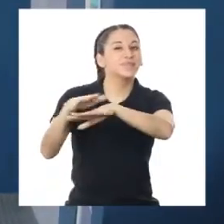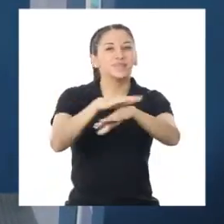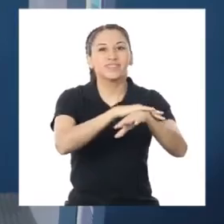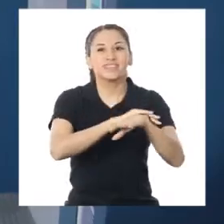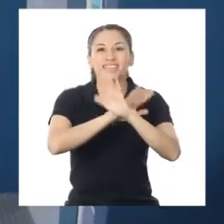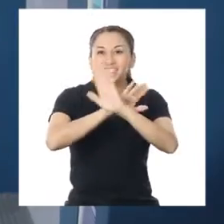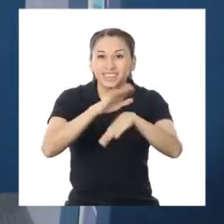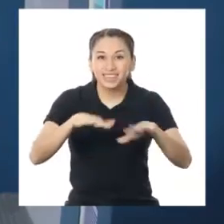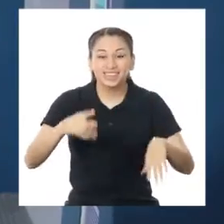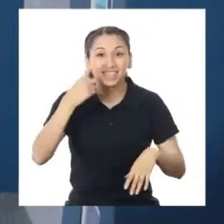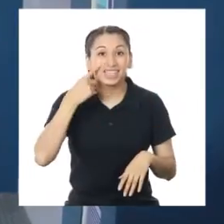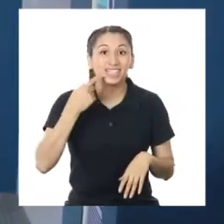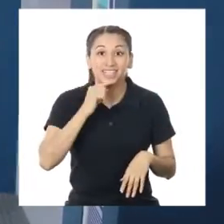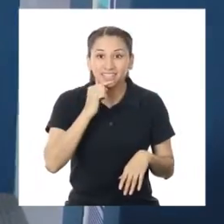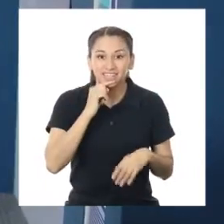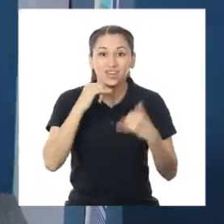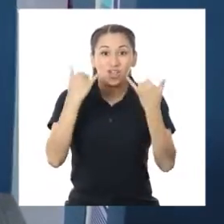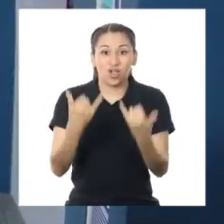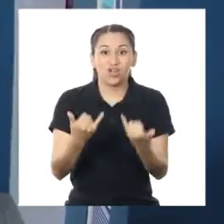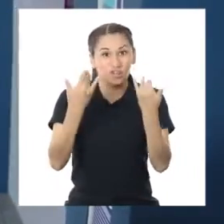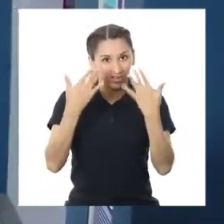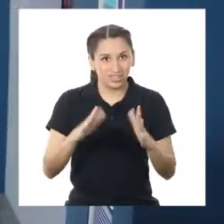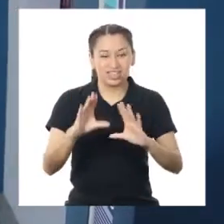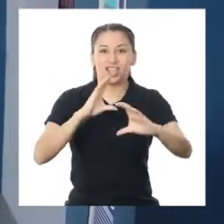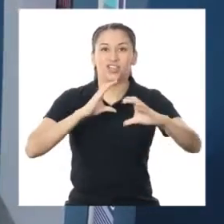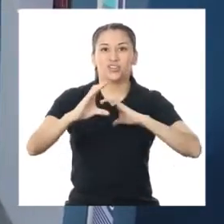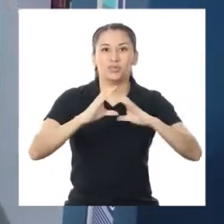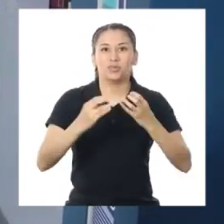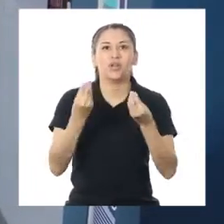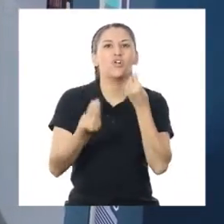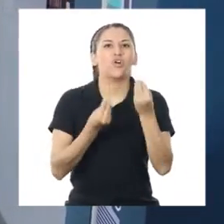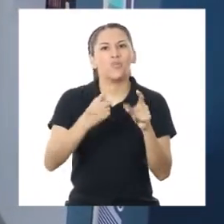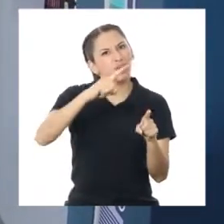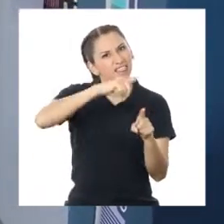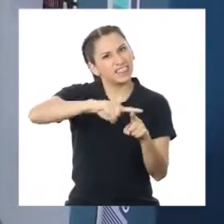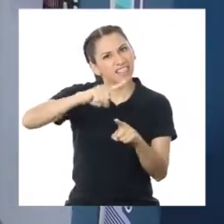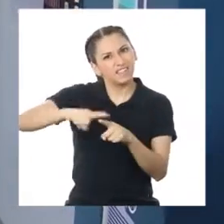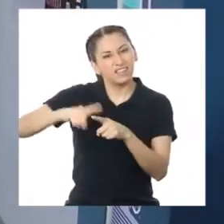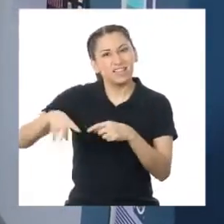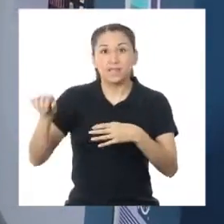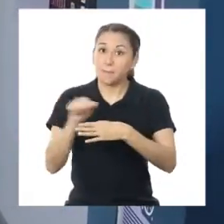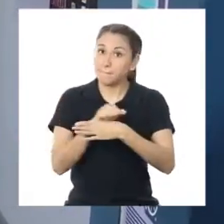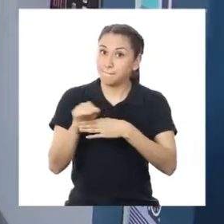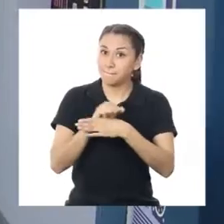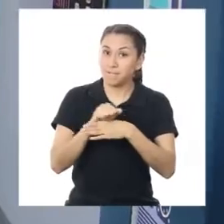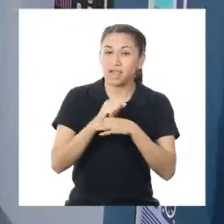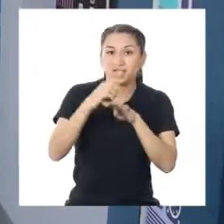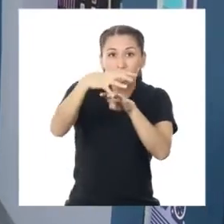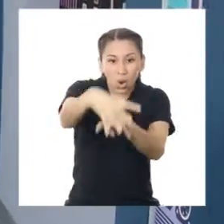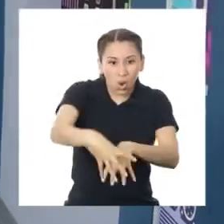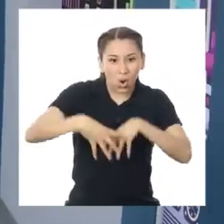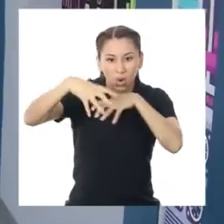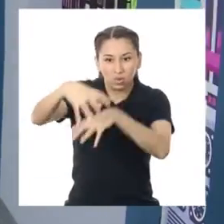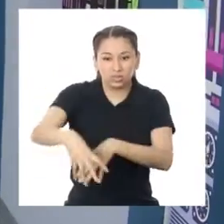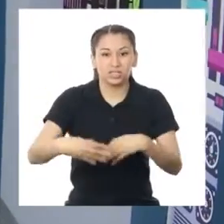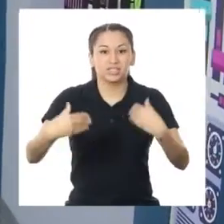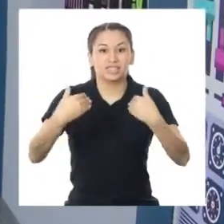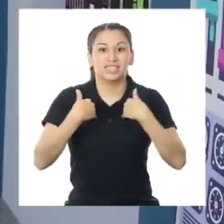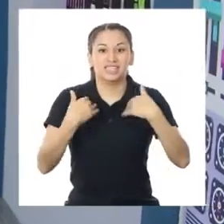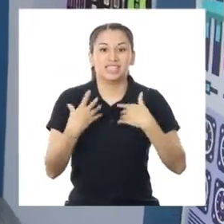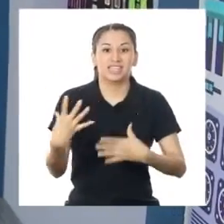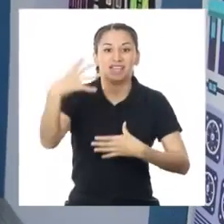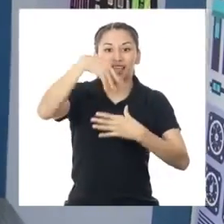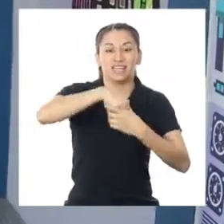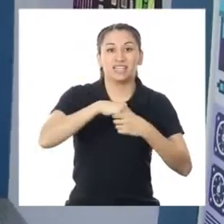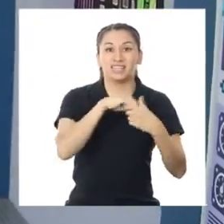¡Chicas y chicos! Hoy hemos hablado acerca de las diferentes prácticas de cultivo que